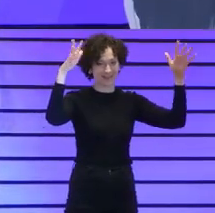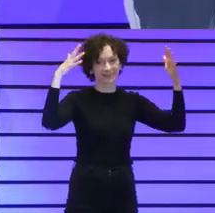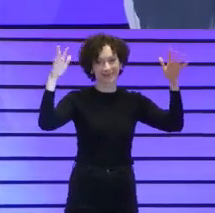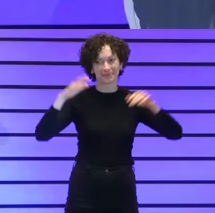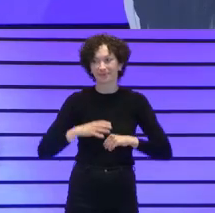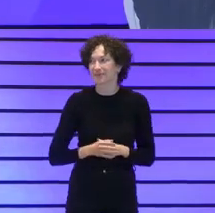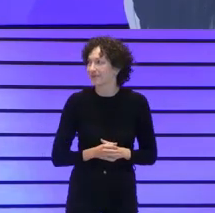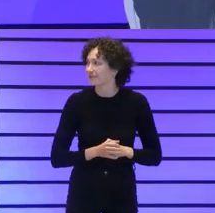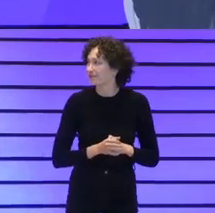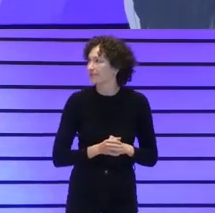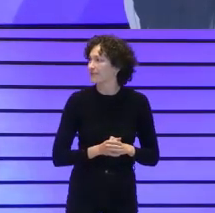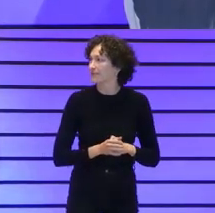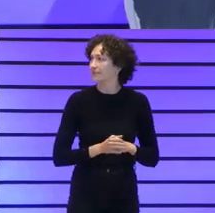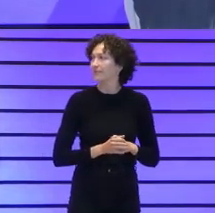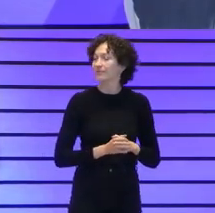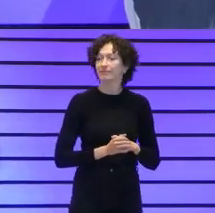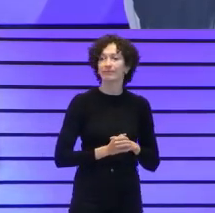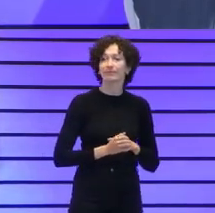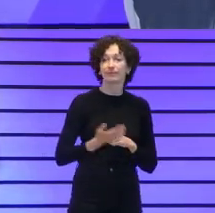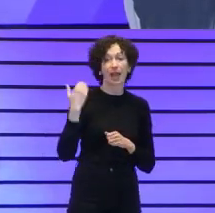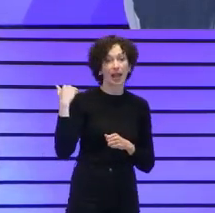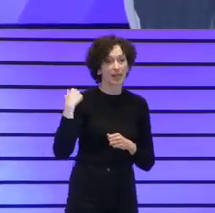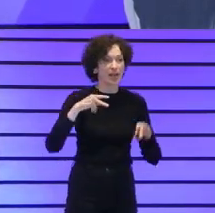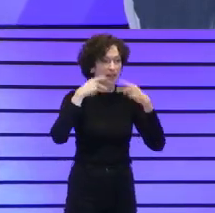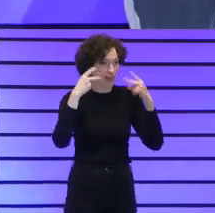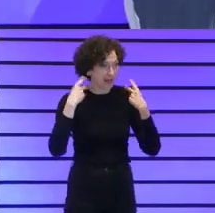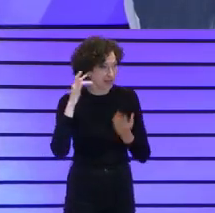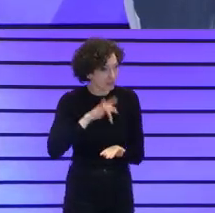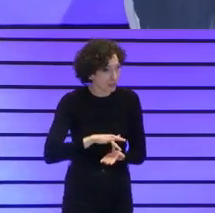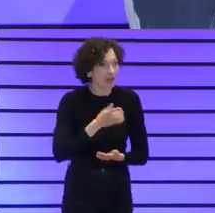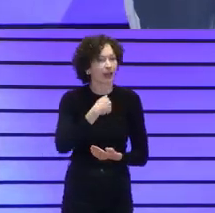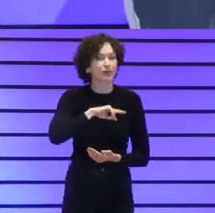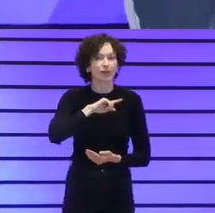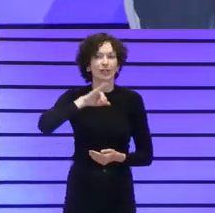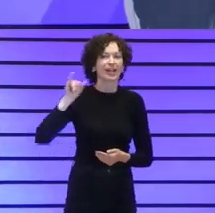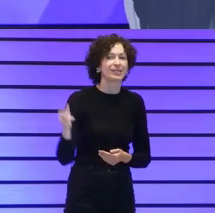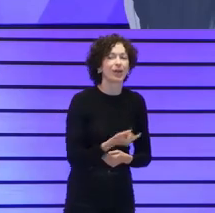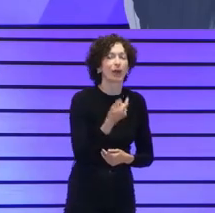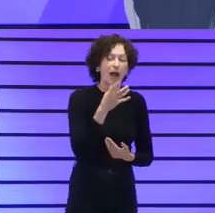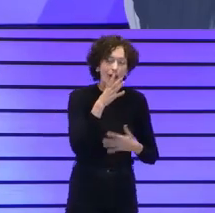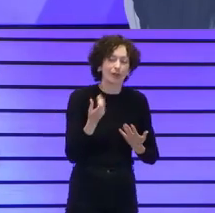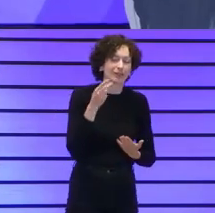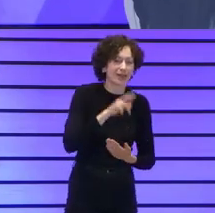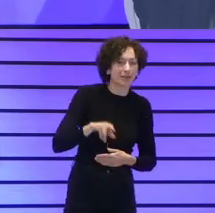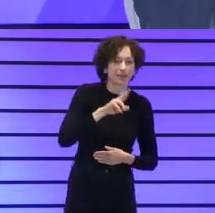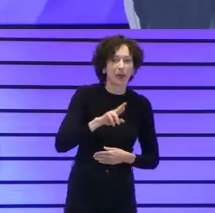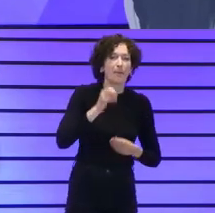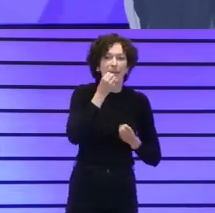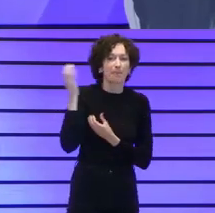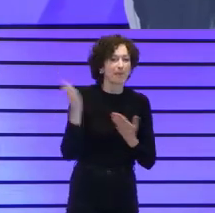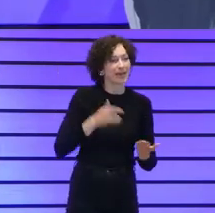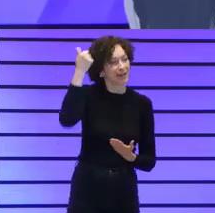Sé que lo sabéis hacer mejor y ayer hubo cena y estamos un poco cansados, así que bienvenidas y bienvenidos al segundo día del Congreso